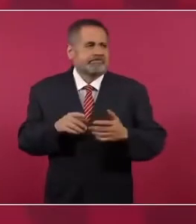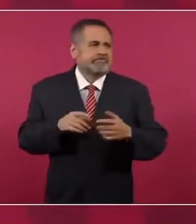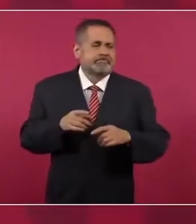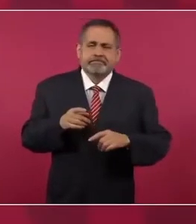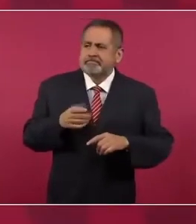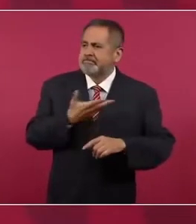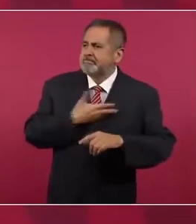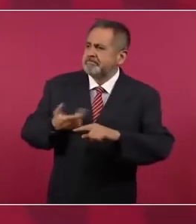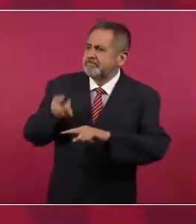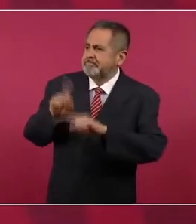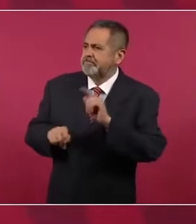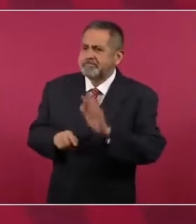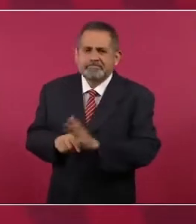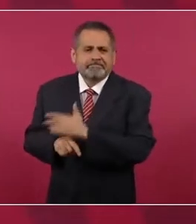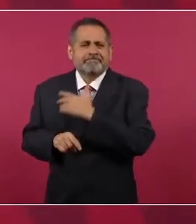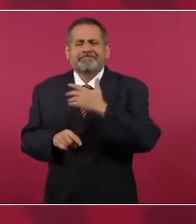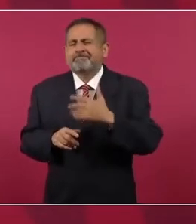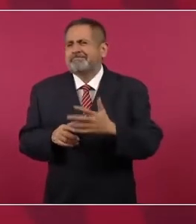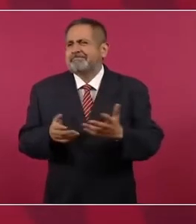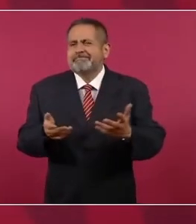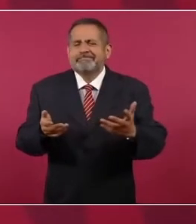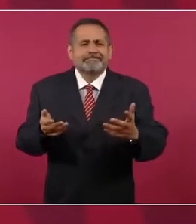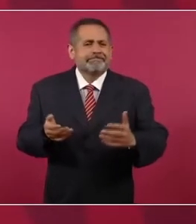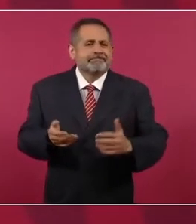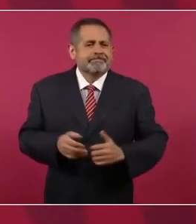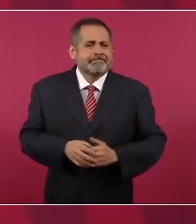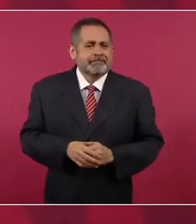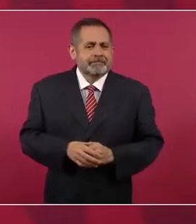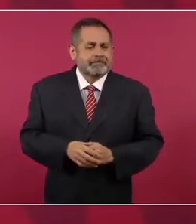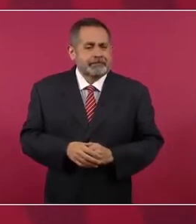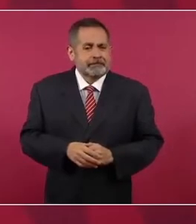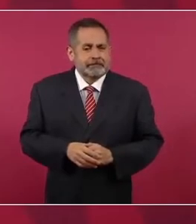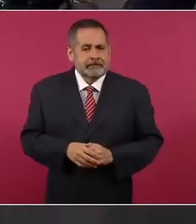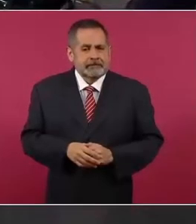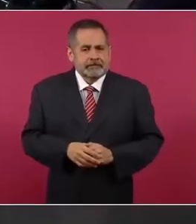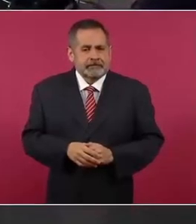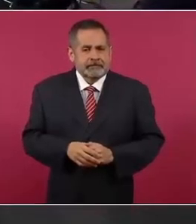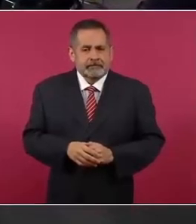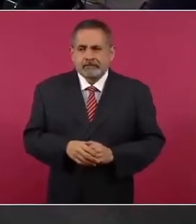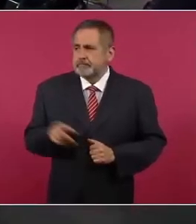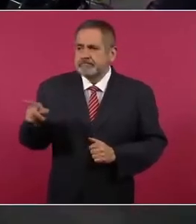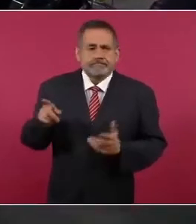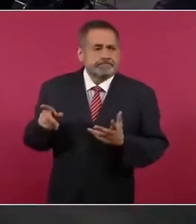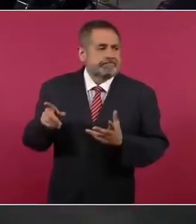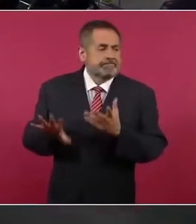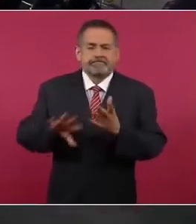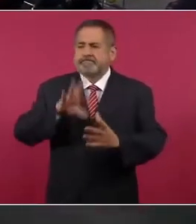fugados,